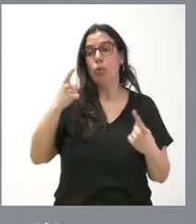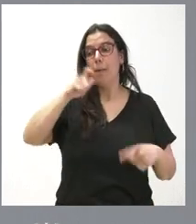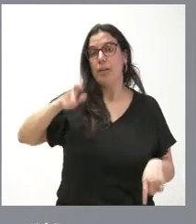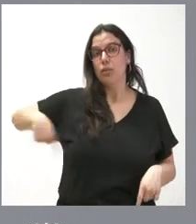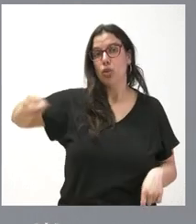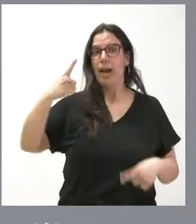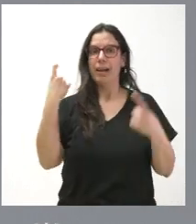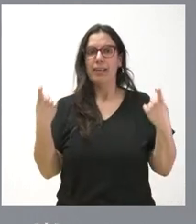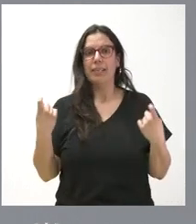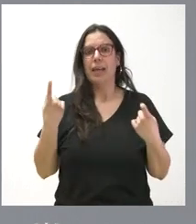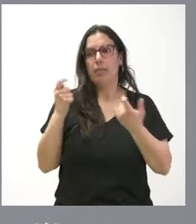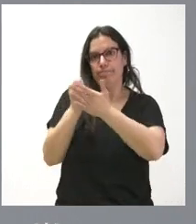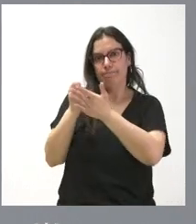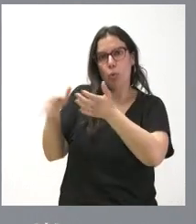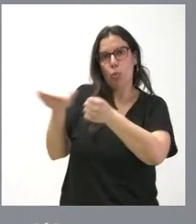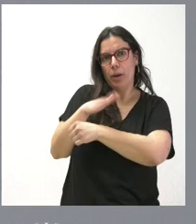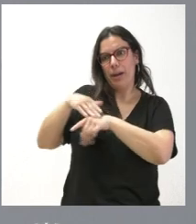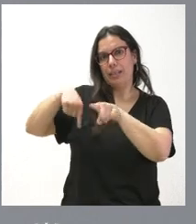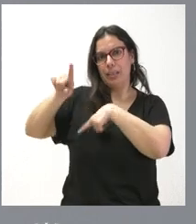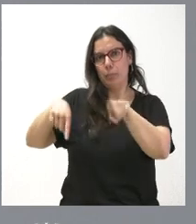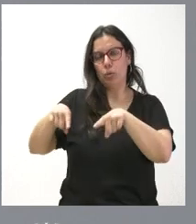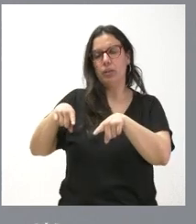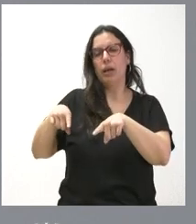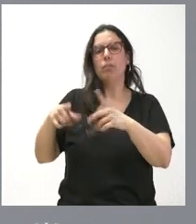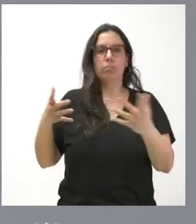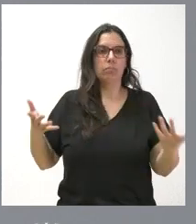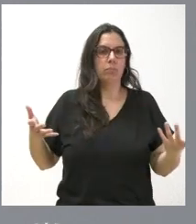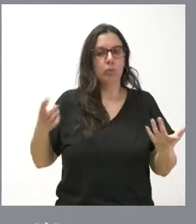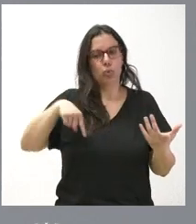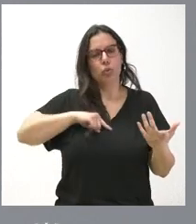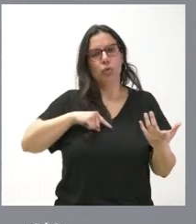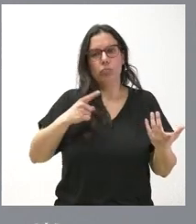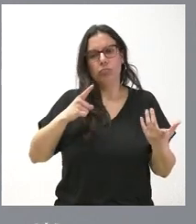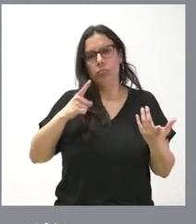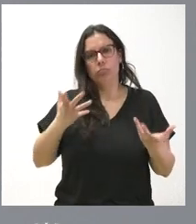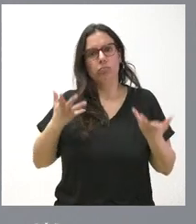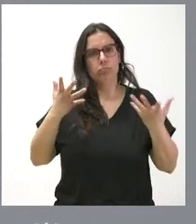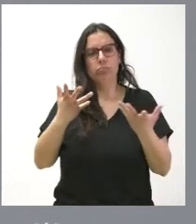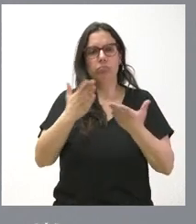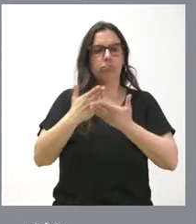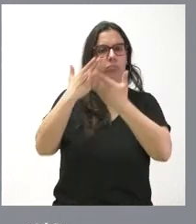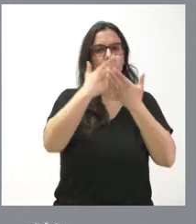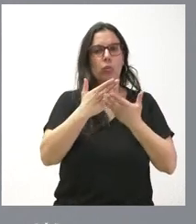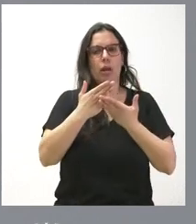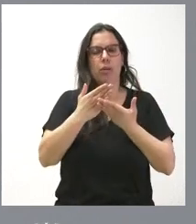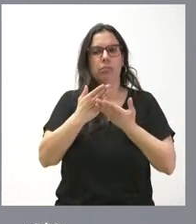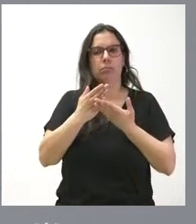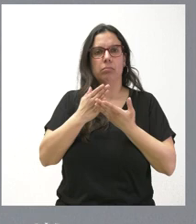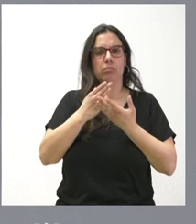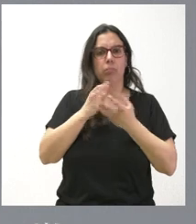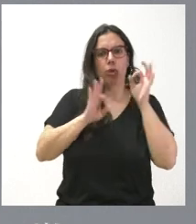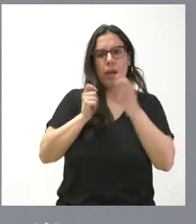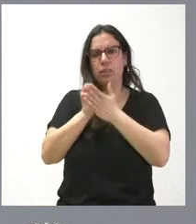necesitan estas cantidades para ese transporte, pues estaríamos dispuestos, lógicamente, a examinar el coste de los mismos y proceder